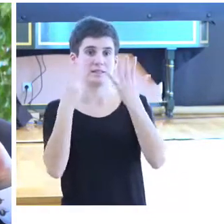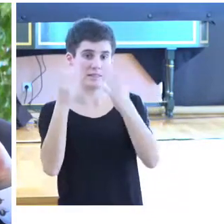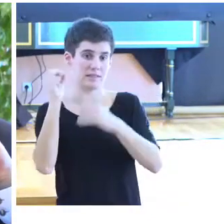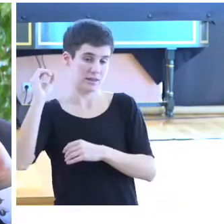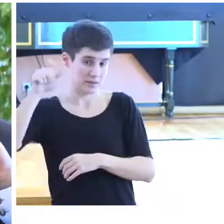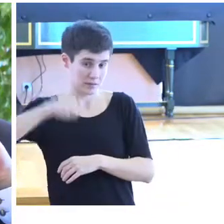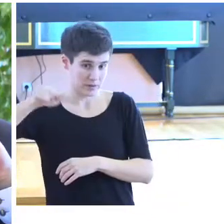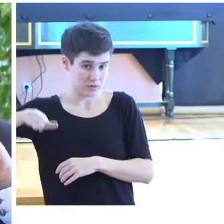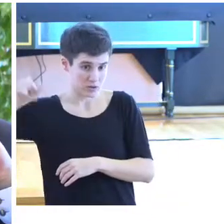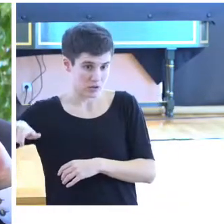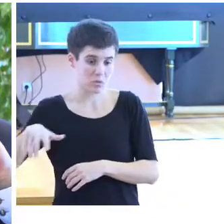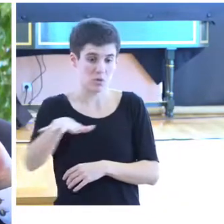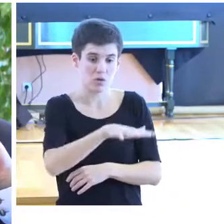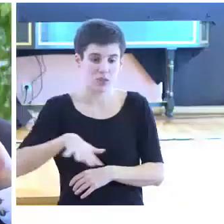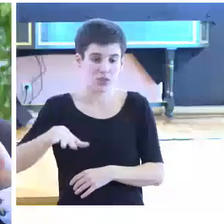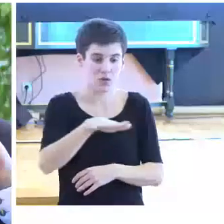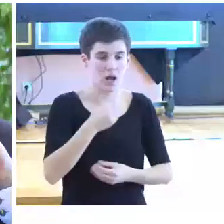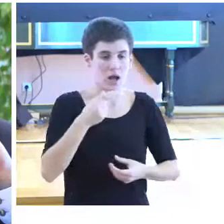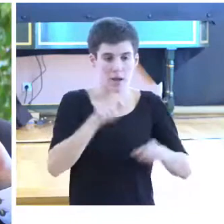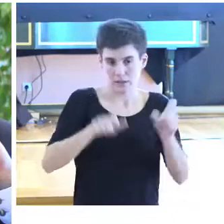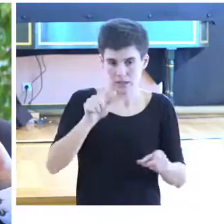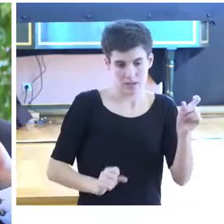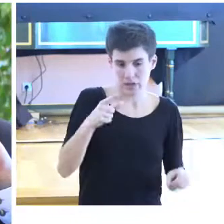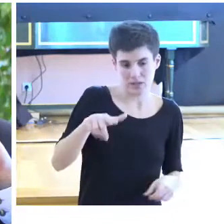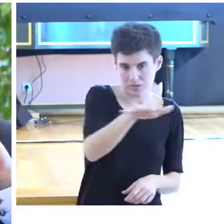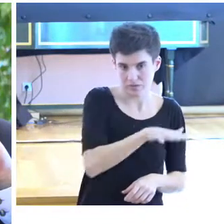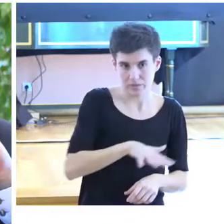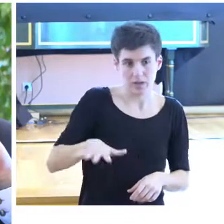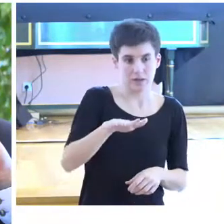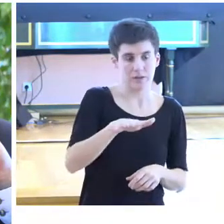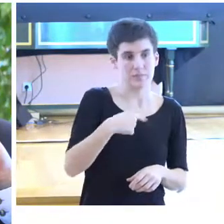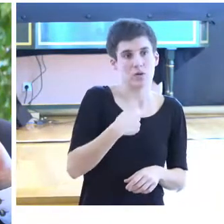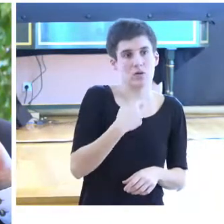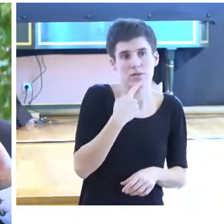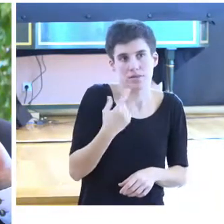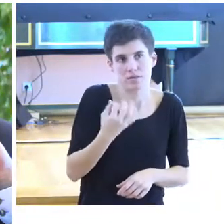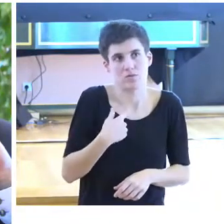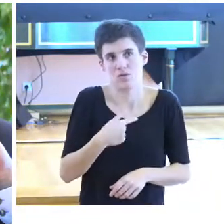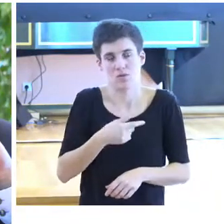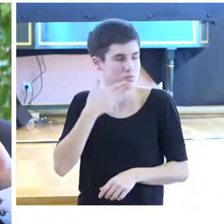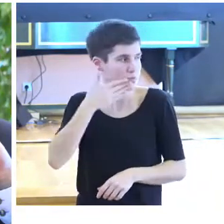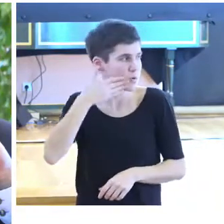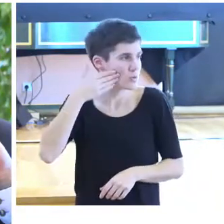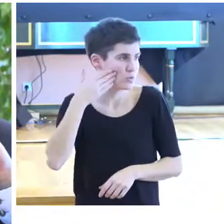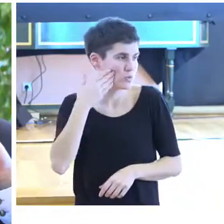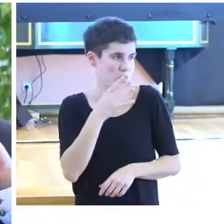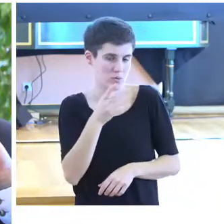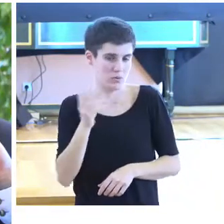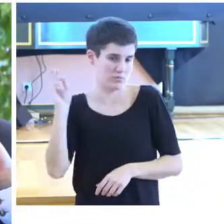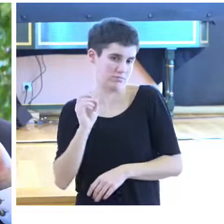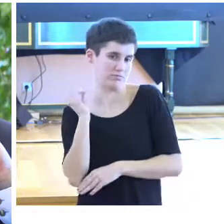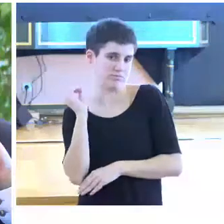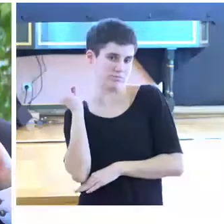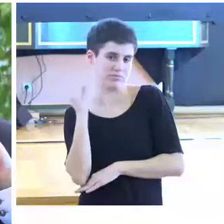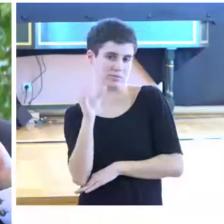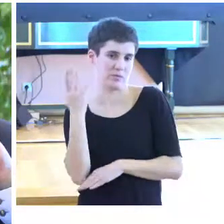poblado de su comarca, que es el Valle Empurdá. Tengo que decir que estoy muy orgullosa de poder estar hoy presentando este ejemplo